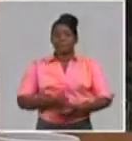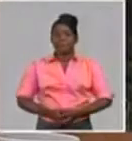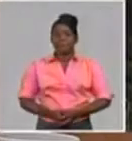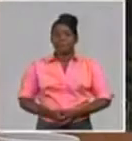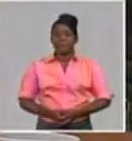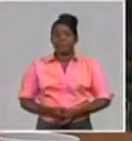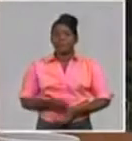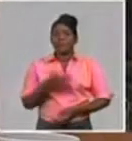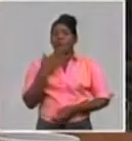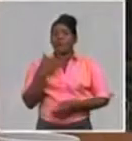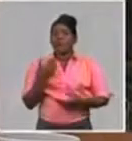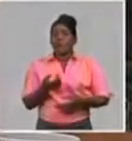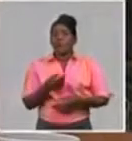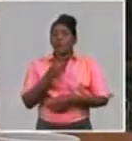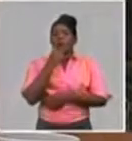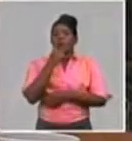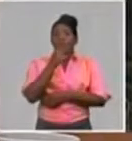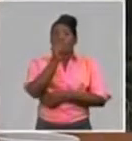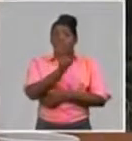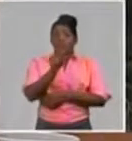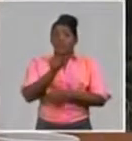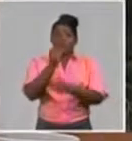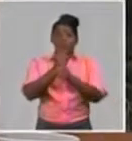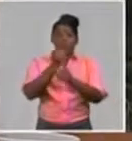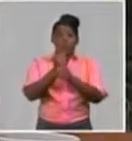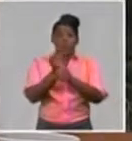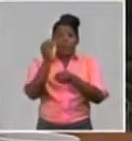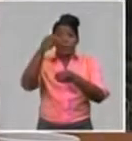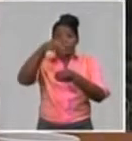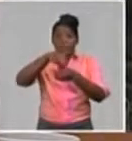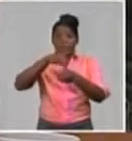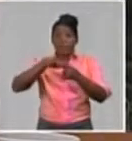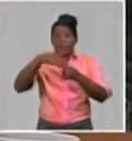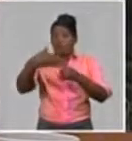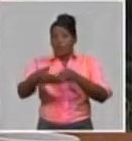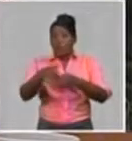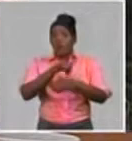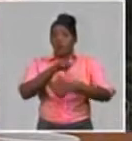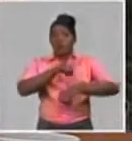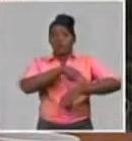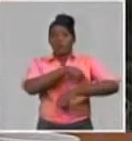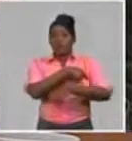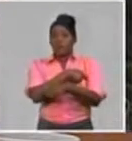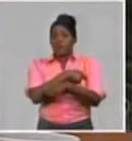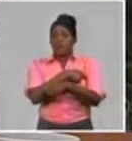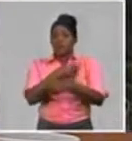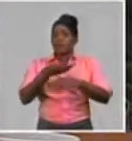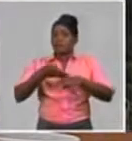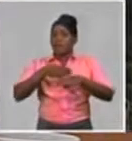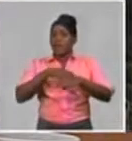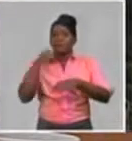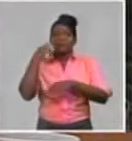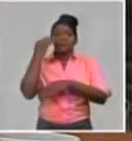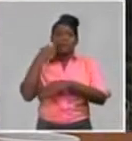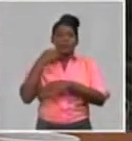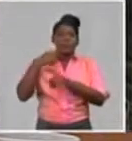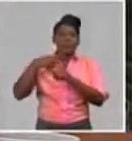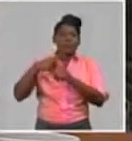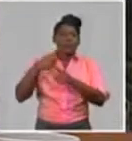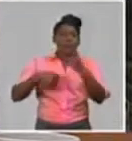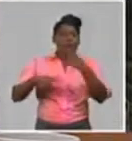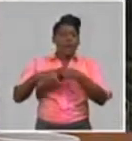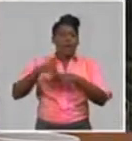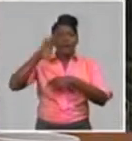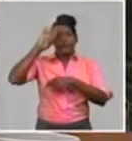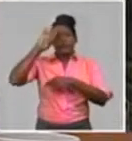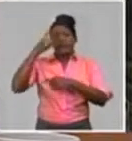temperatura a trabajadores y visitantes en las entradas de las entidades y remitir con inmediatez a centros de salud los que detecten con síntomas febriles